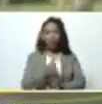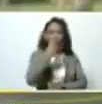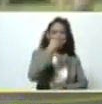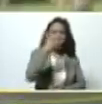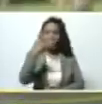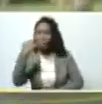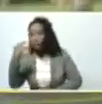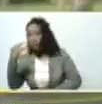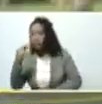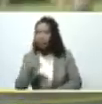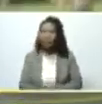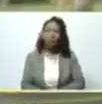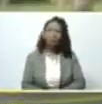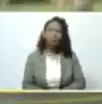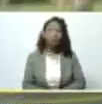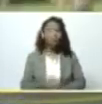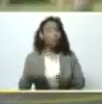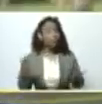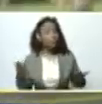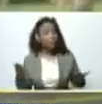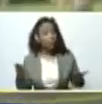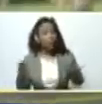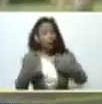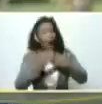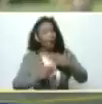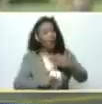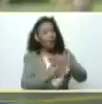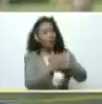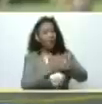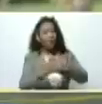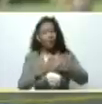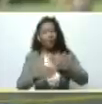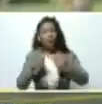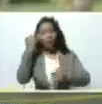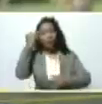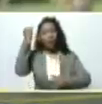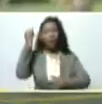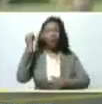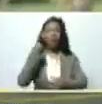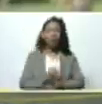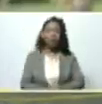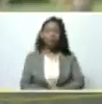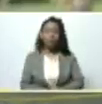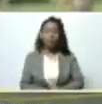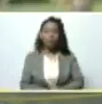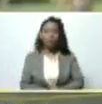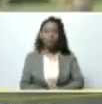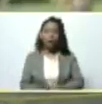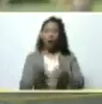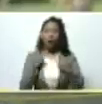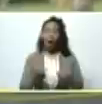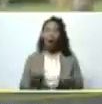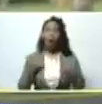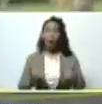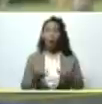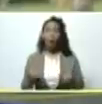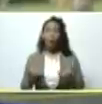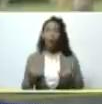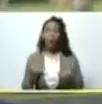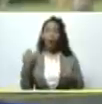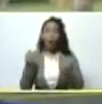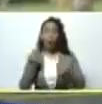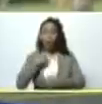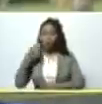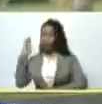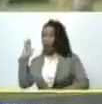y avanzando creador y ahora como le he venido